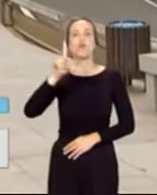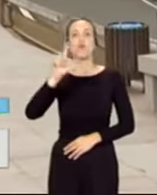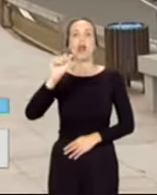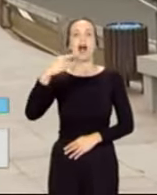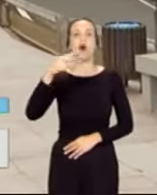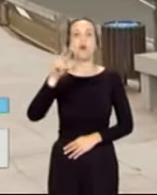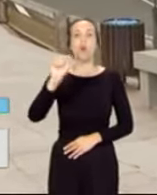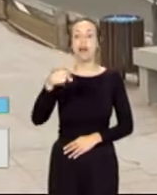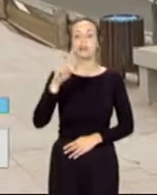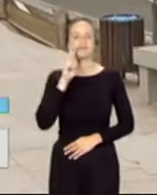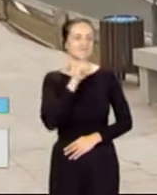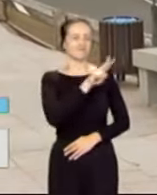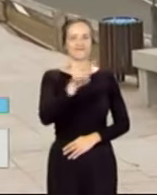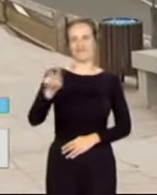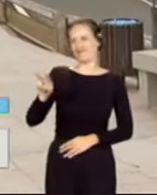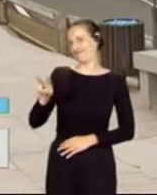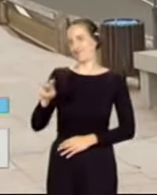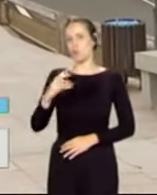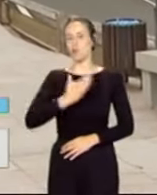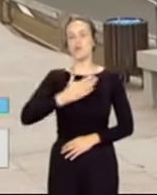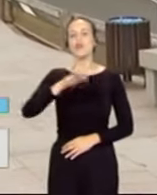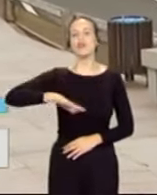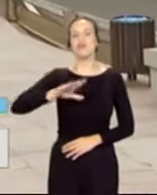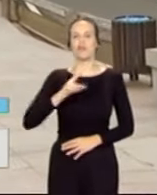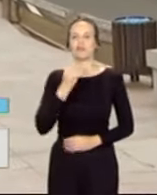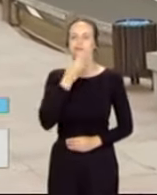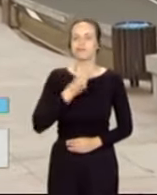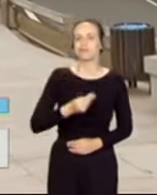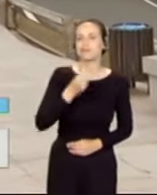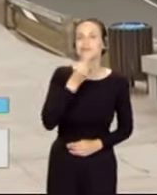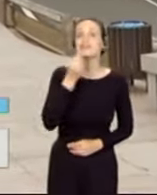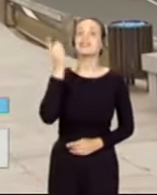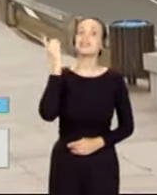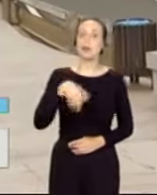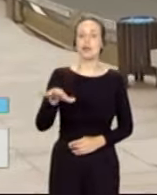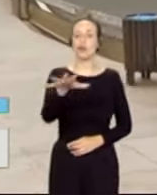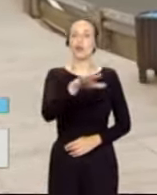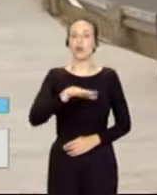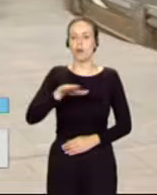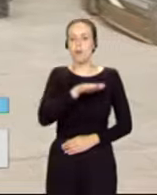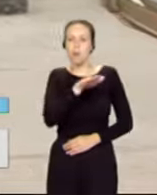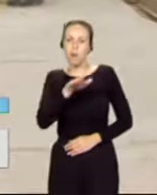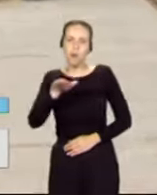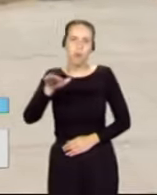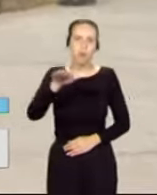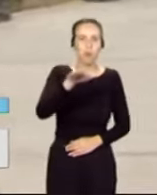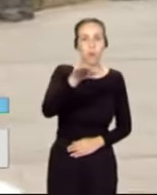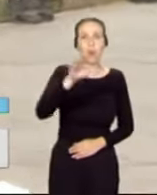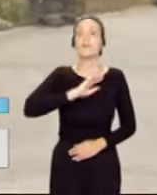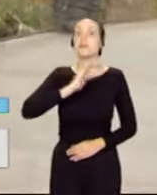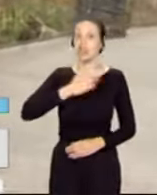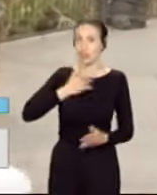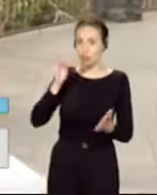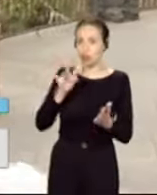tenemos una vista privilegiada de parte del municipio y también de ese tramo que recorrerán los vehículos mañana.